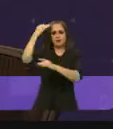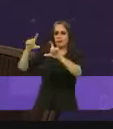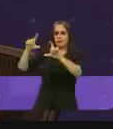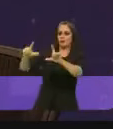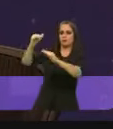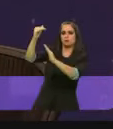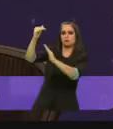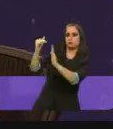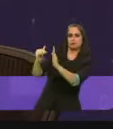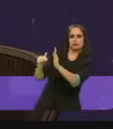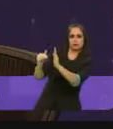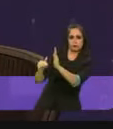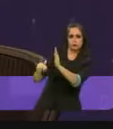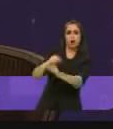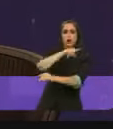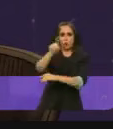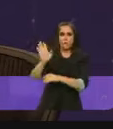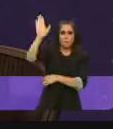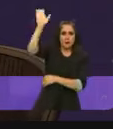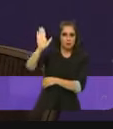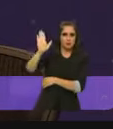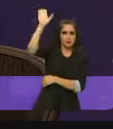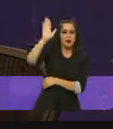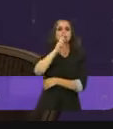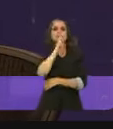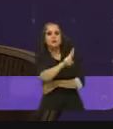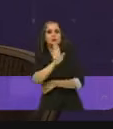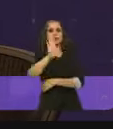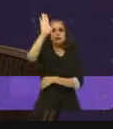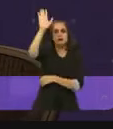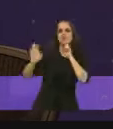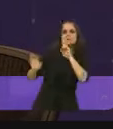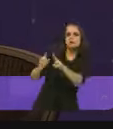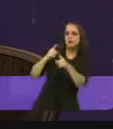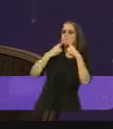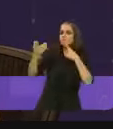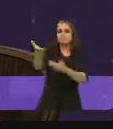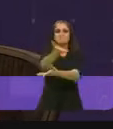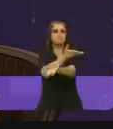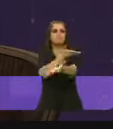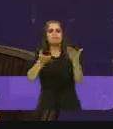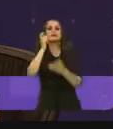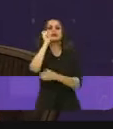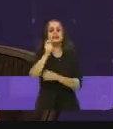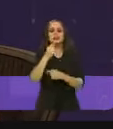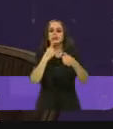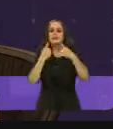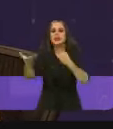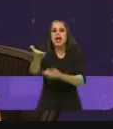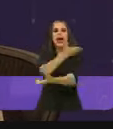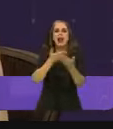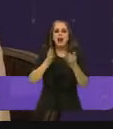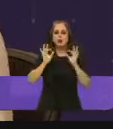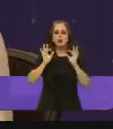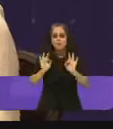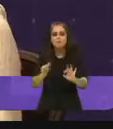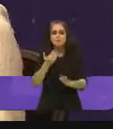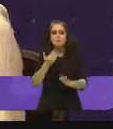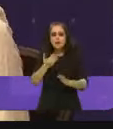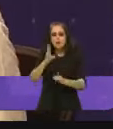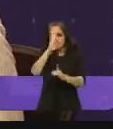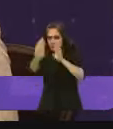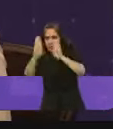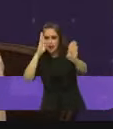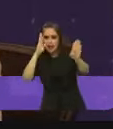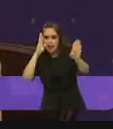a mano alzada para posibilitar réplicas y contrarréplicas. que buscamos es un diálogo ágil y directo.